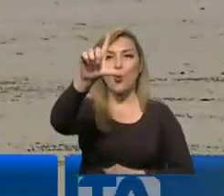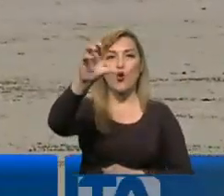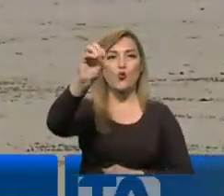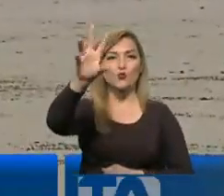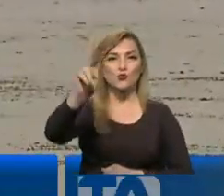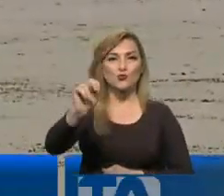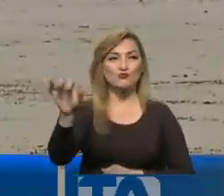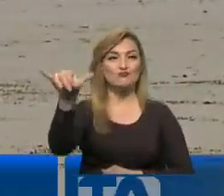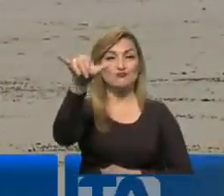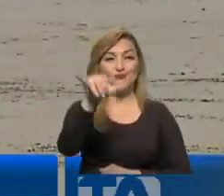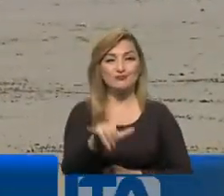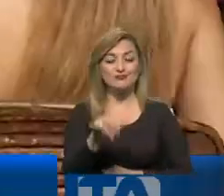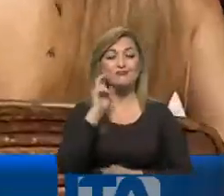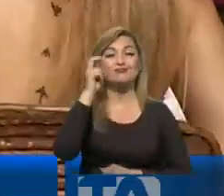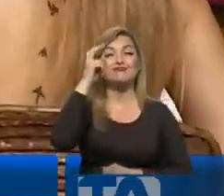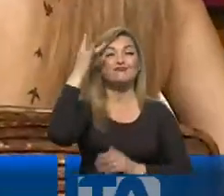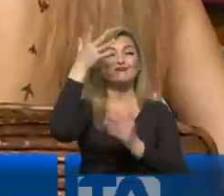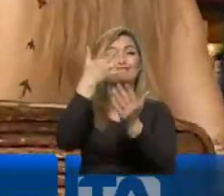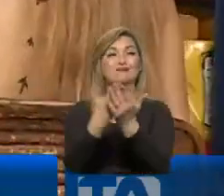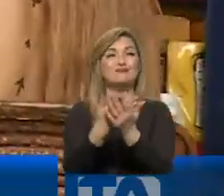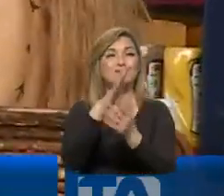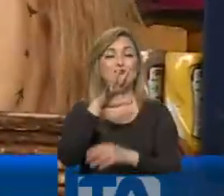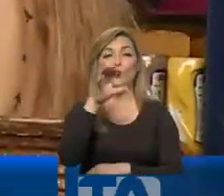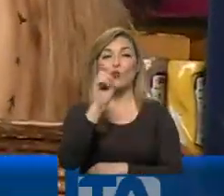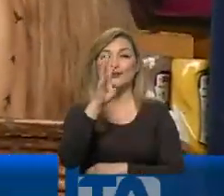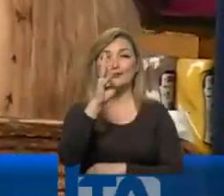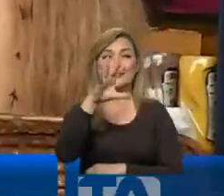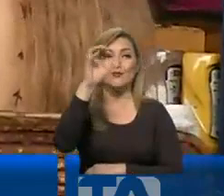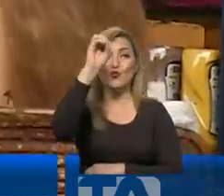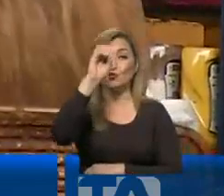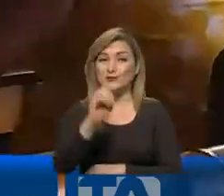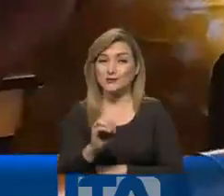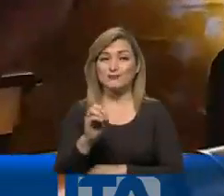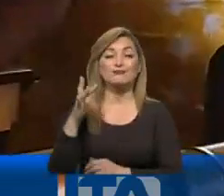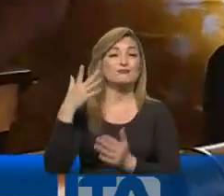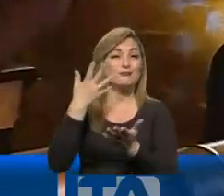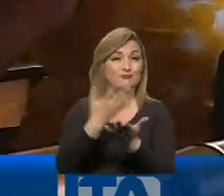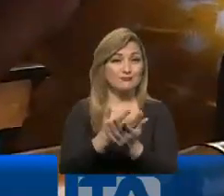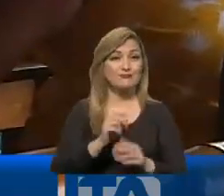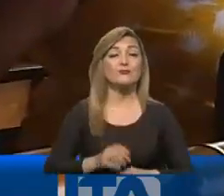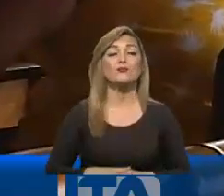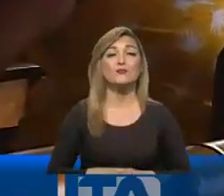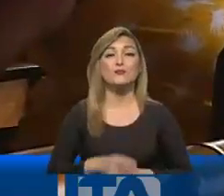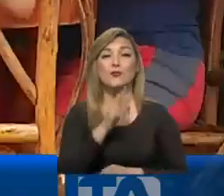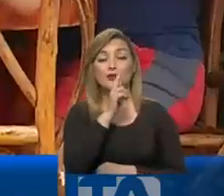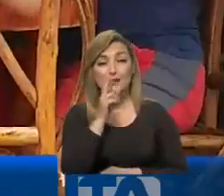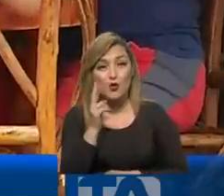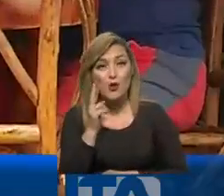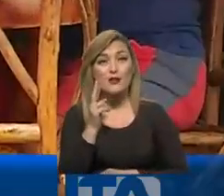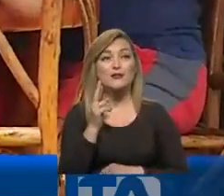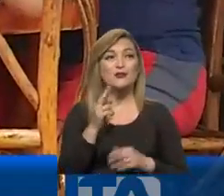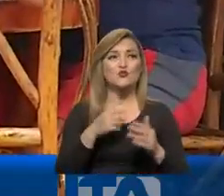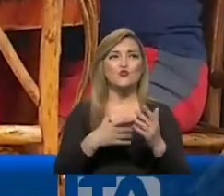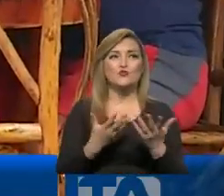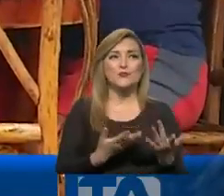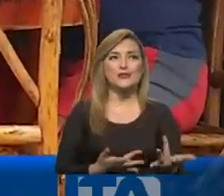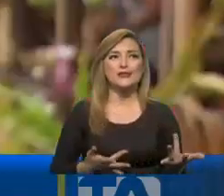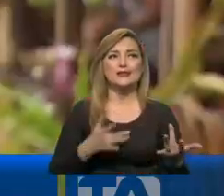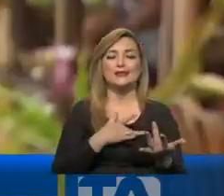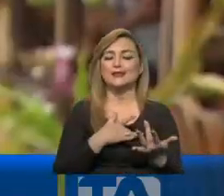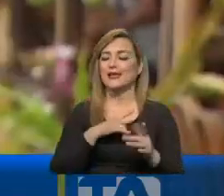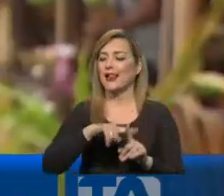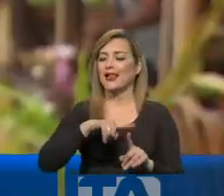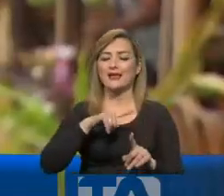turistas van llegando en un 50 o 60% de lo normal, pero llegan. Por ello, los restaurantes tienen altas expectativas.